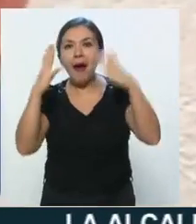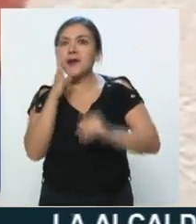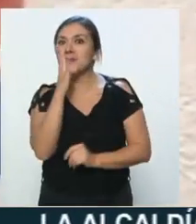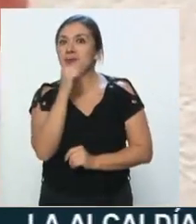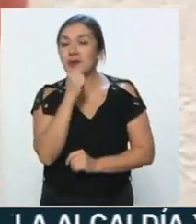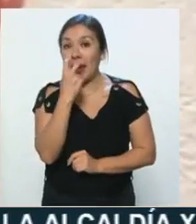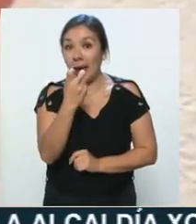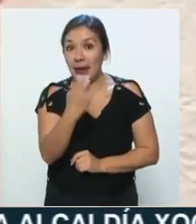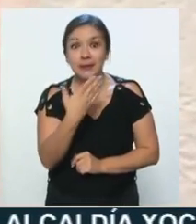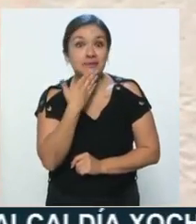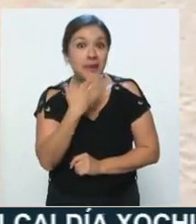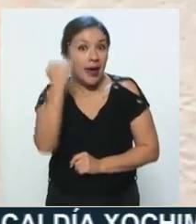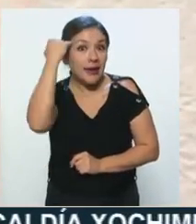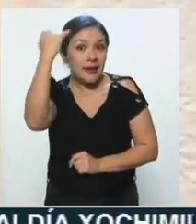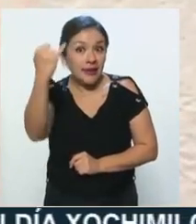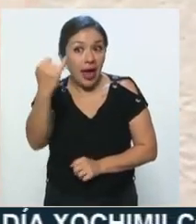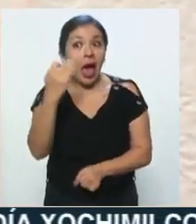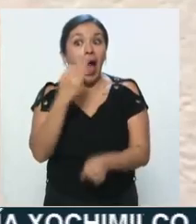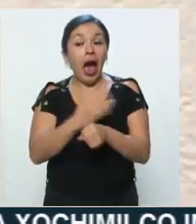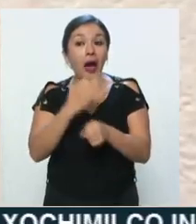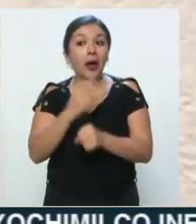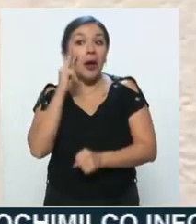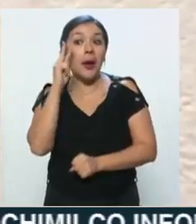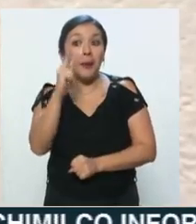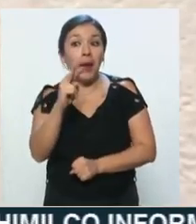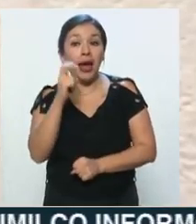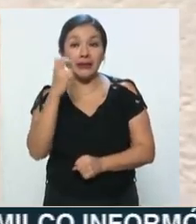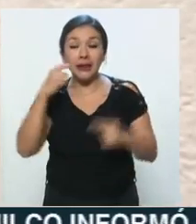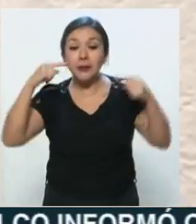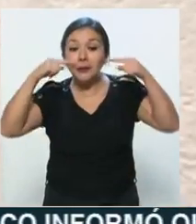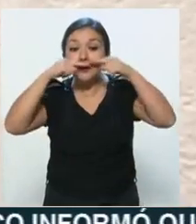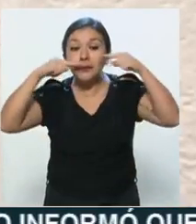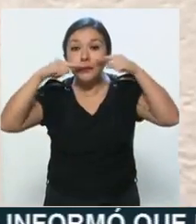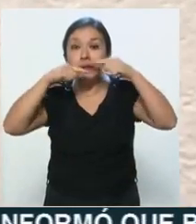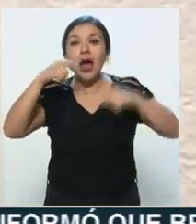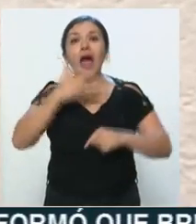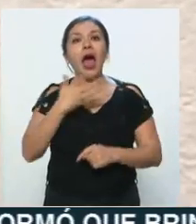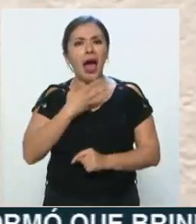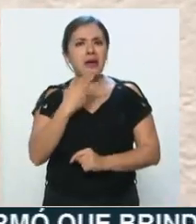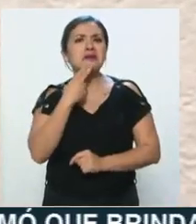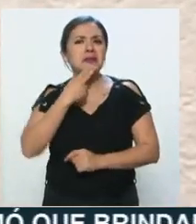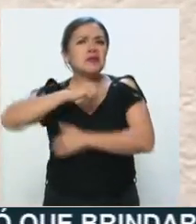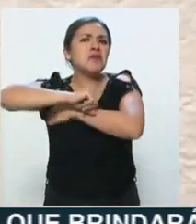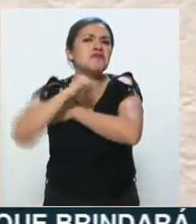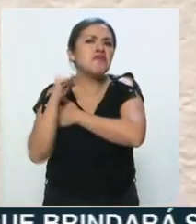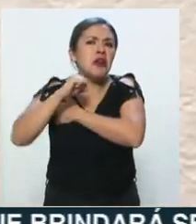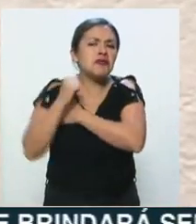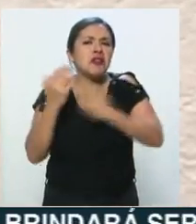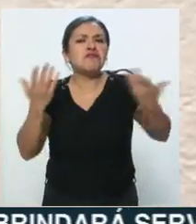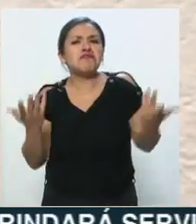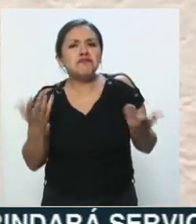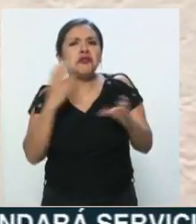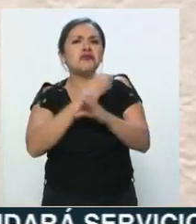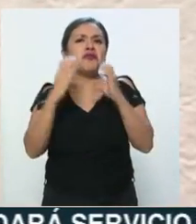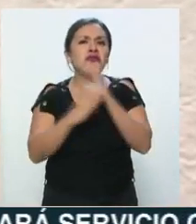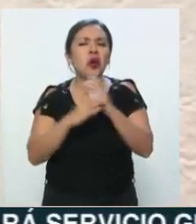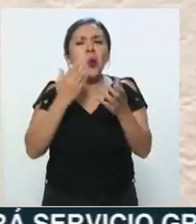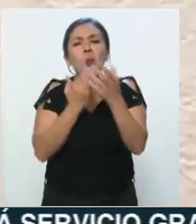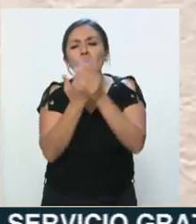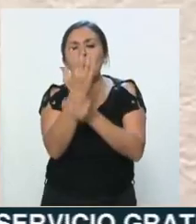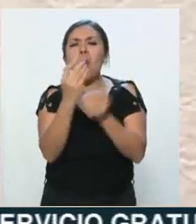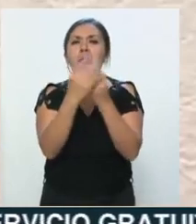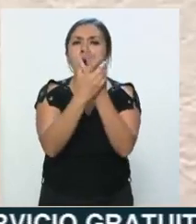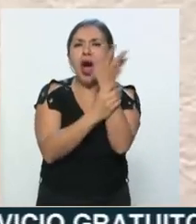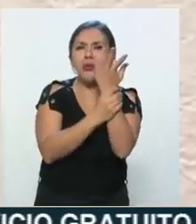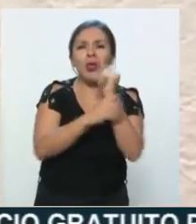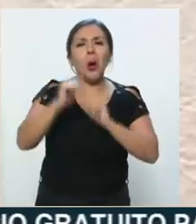eso es buenísimo. Y además en estos huecos que quedan aquí, pues sirve porque puedes, pues yo no sé, guardar un guantecito por